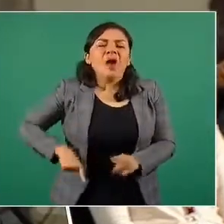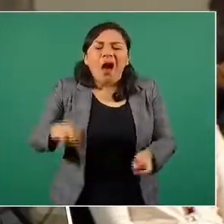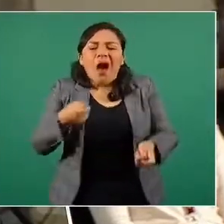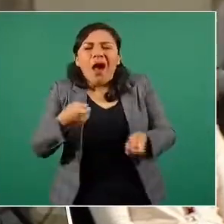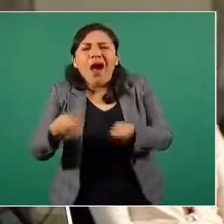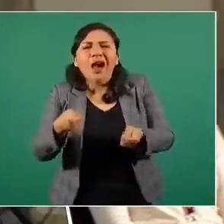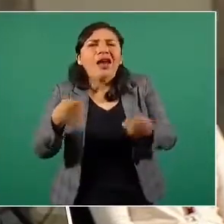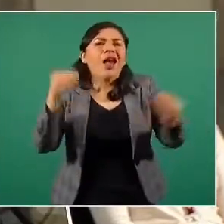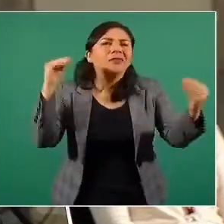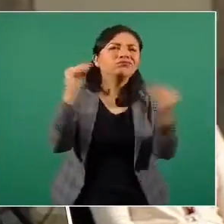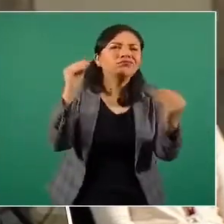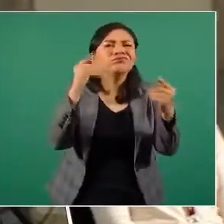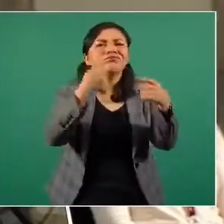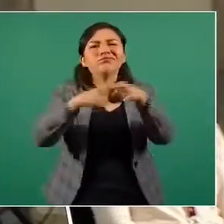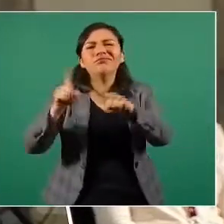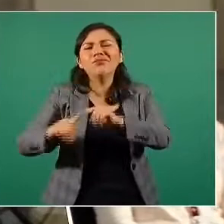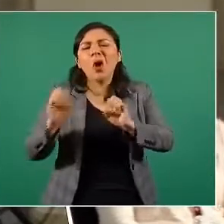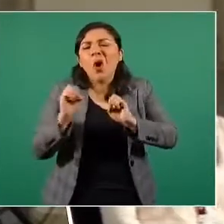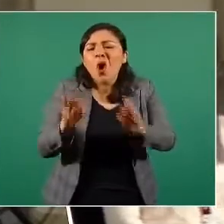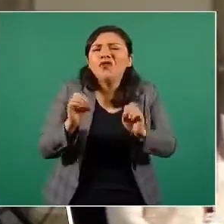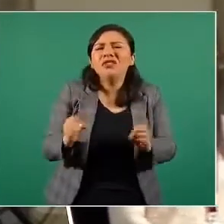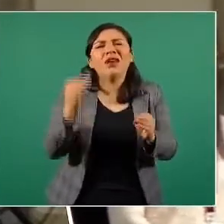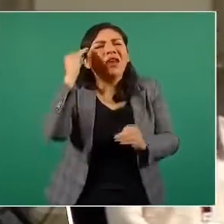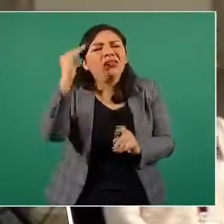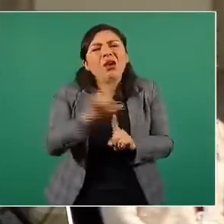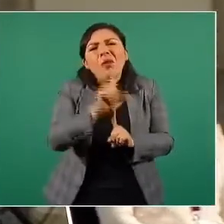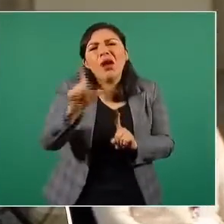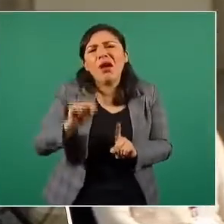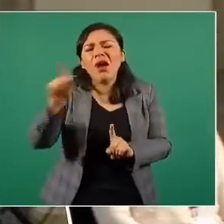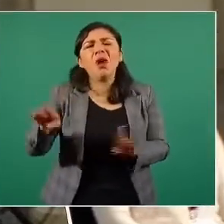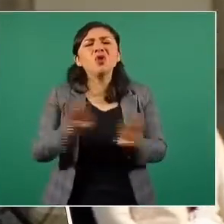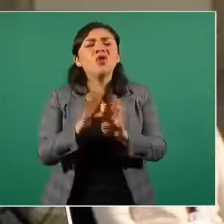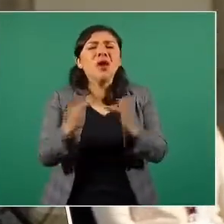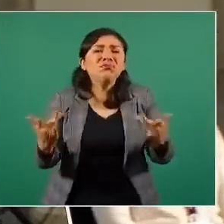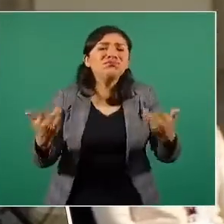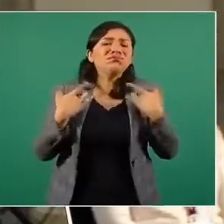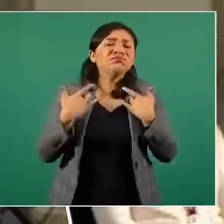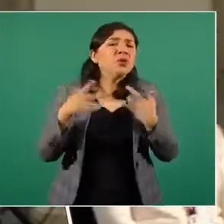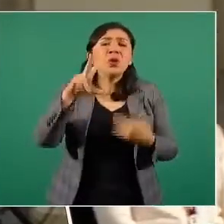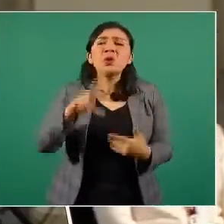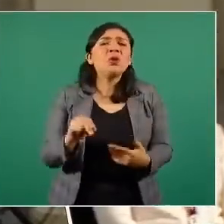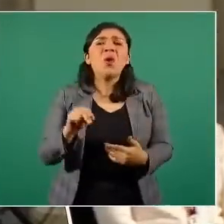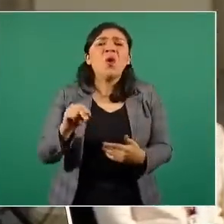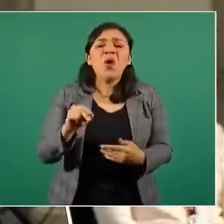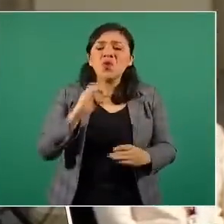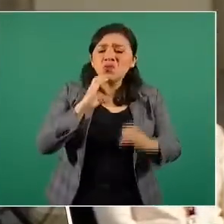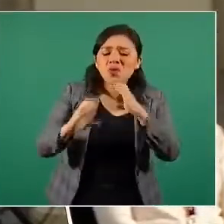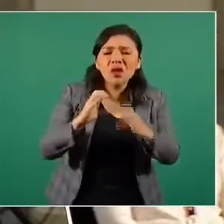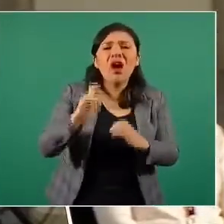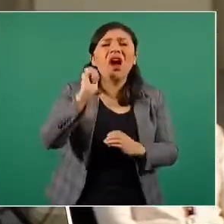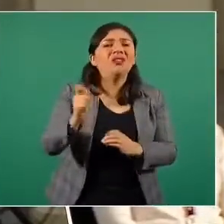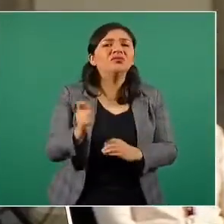se desentiende de lo esencial, de que no hay más que una aplastante presencia